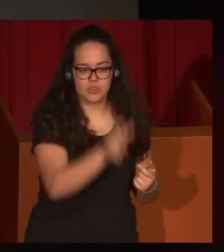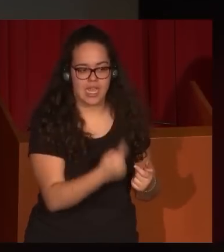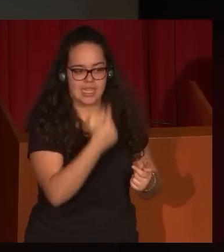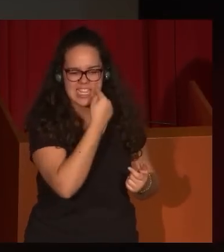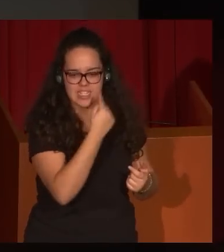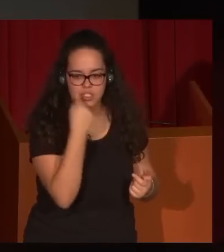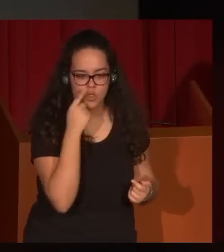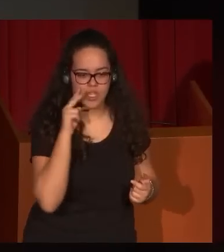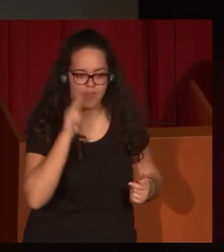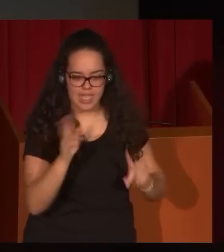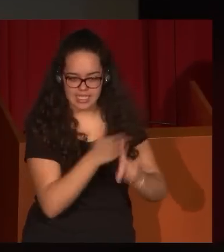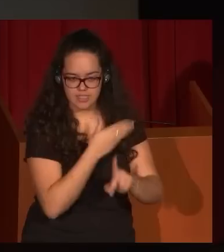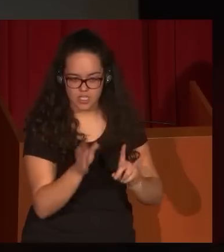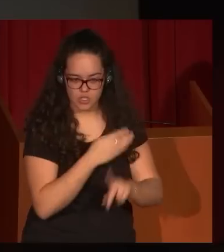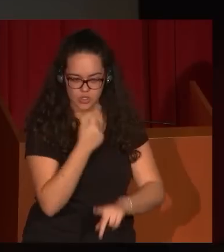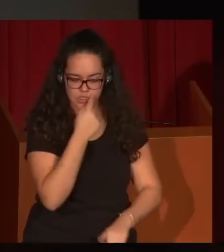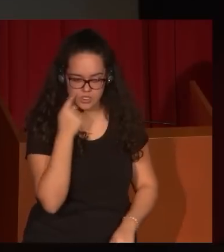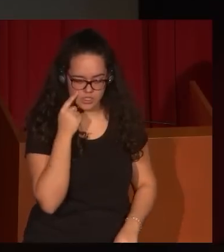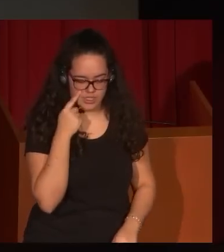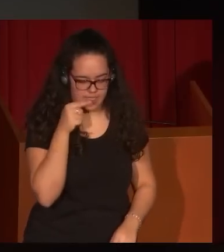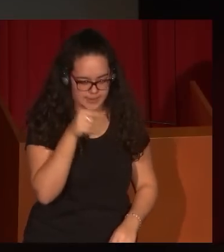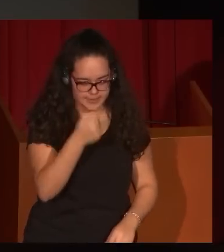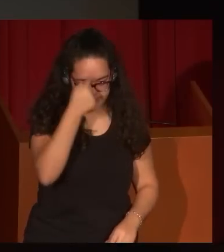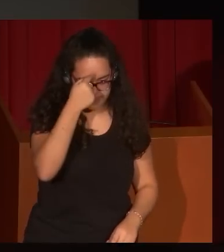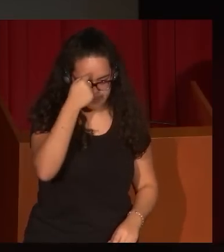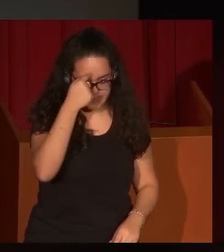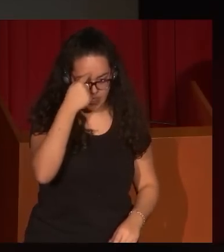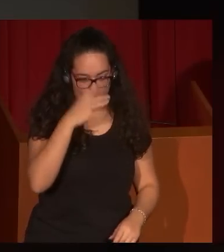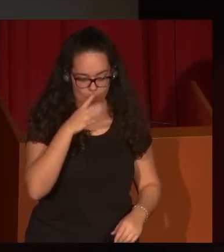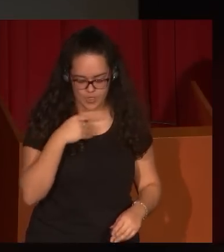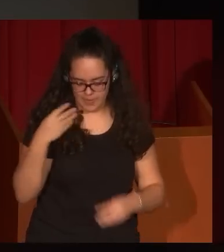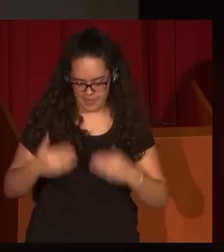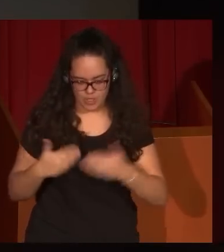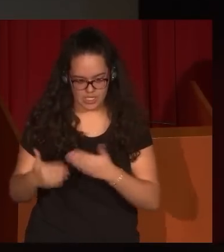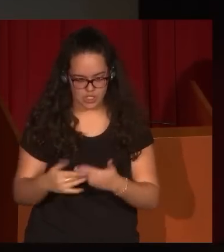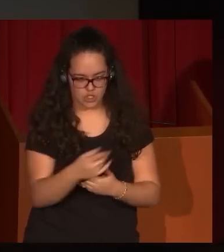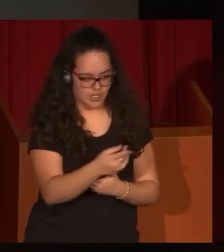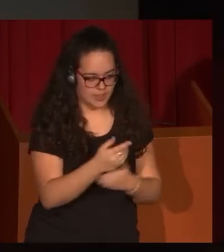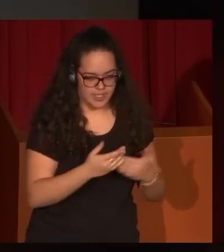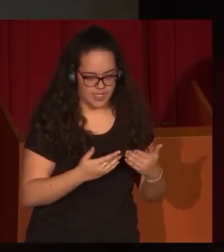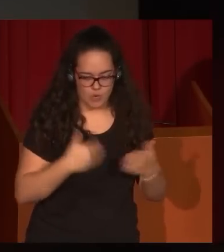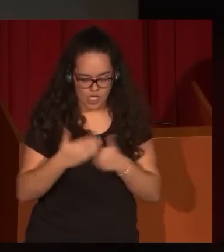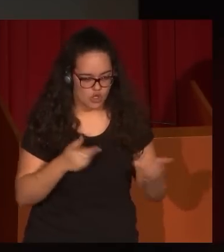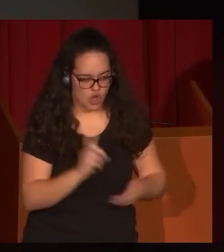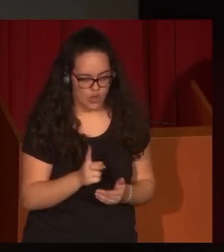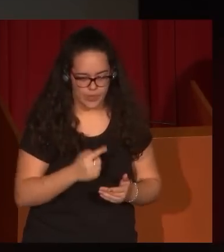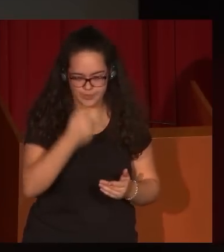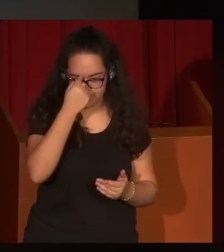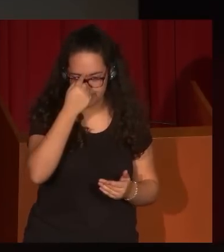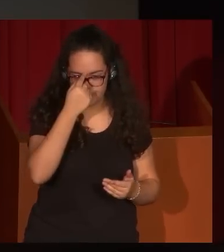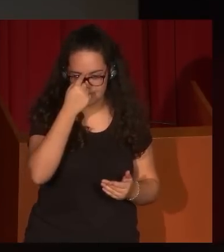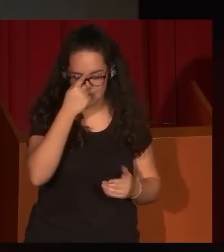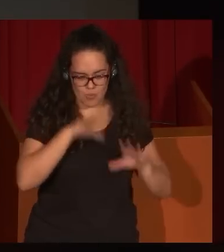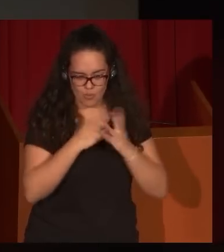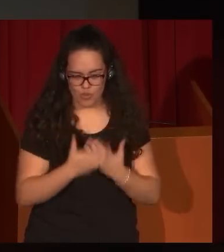castigos y que por su cabeza progresista no caben en un mundo